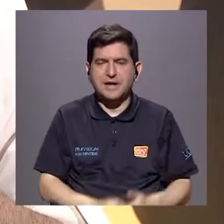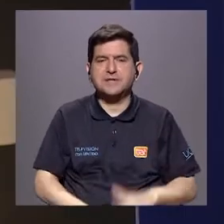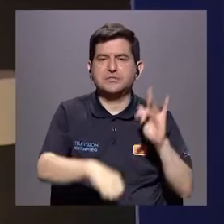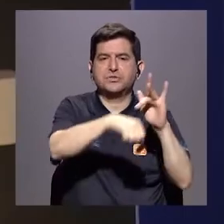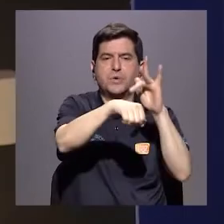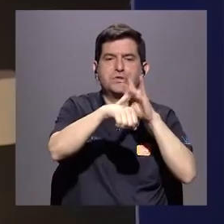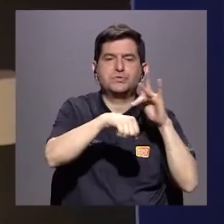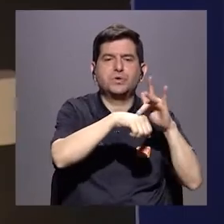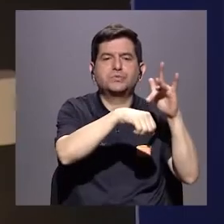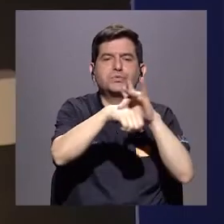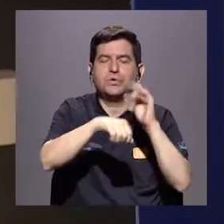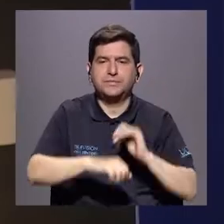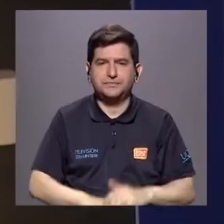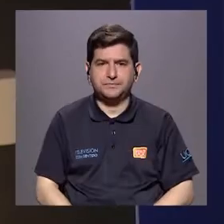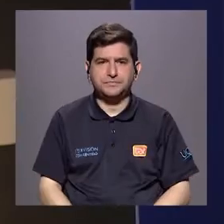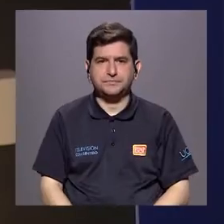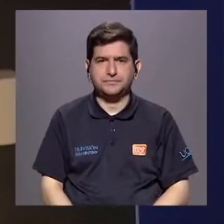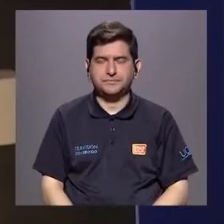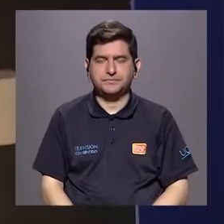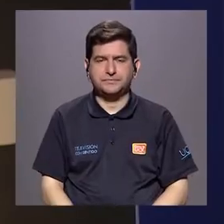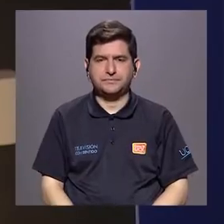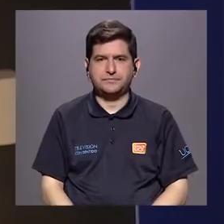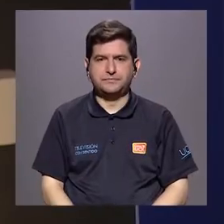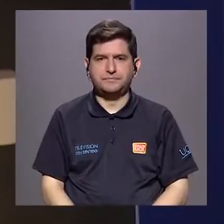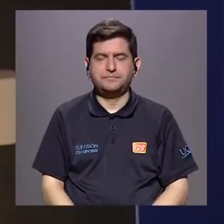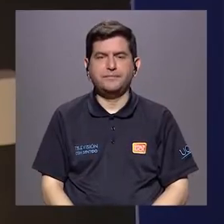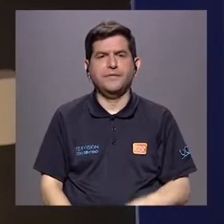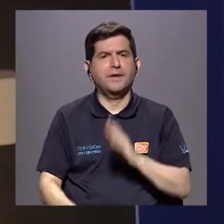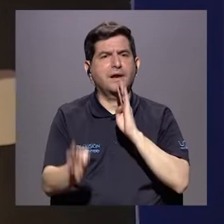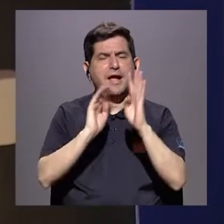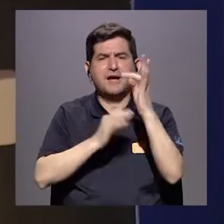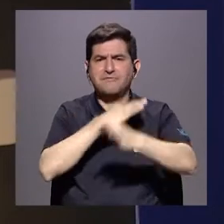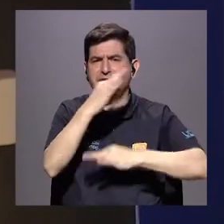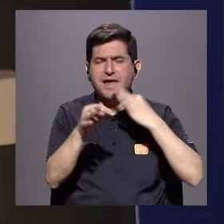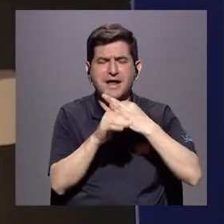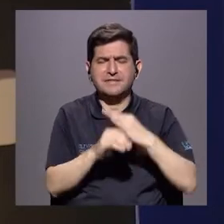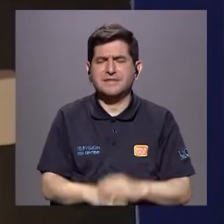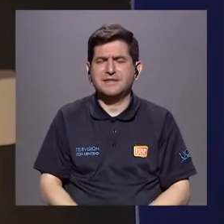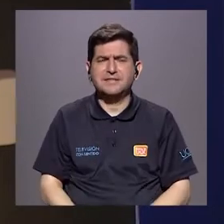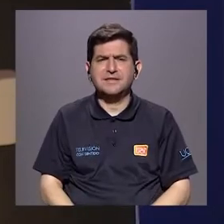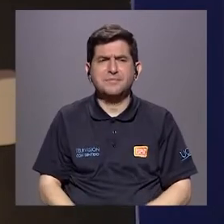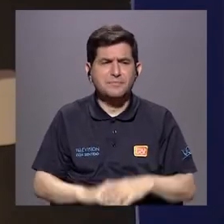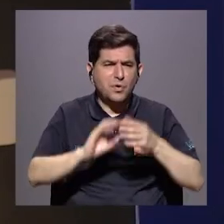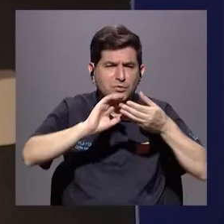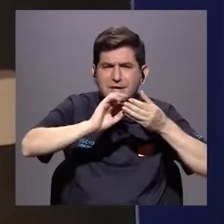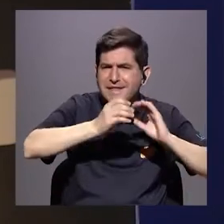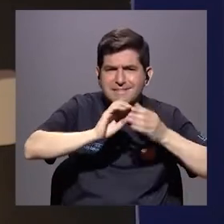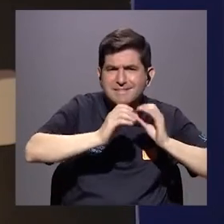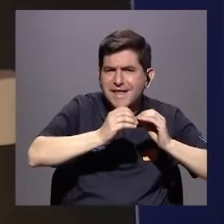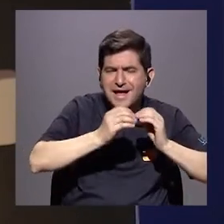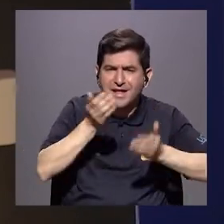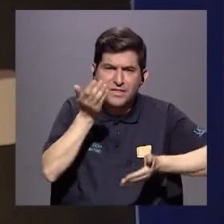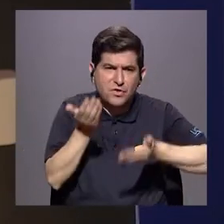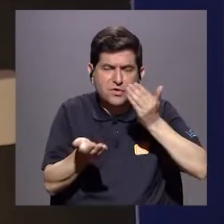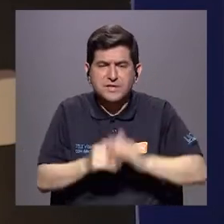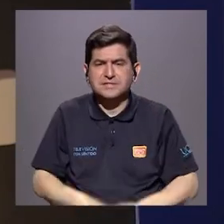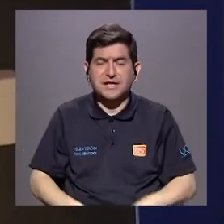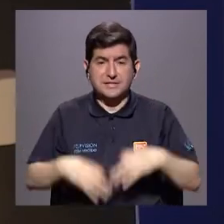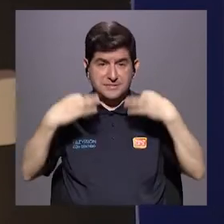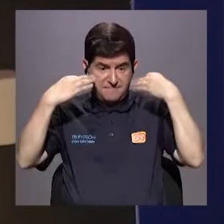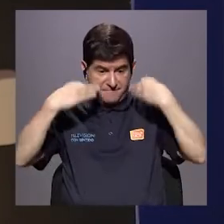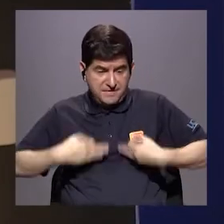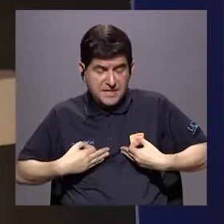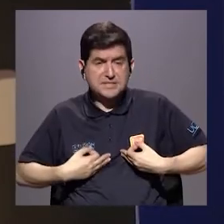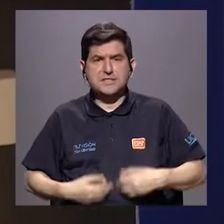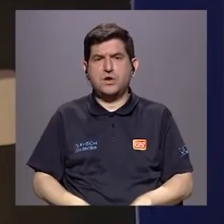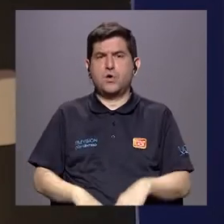para los tocamientos. Ahora, ¿podríamos hablar de algún tipo de indicador, indicador físico,